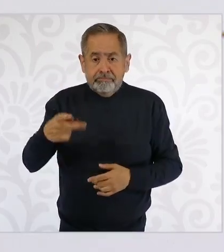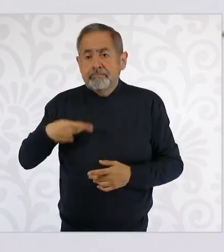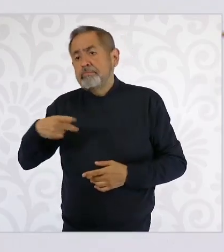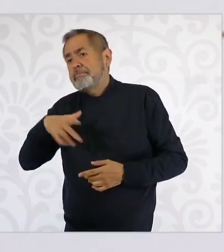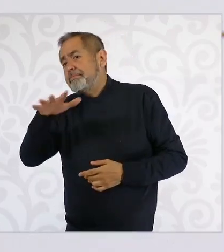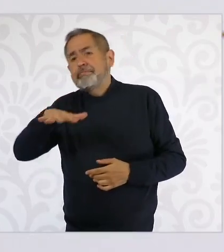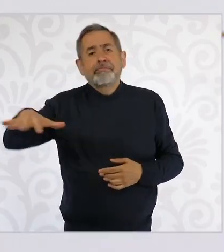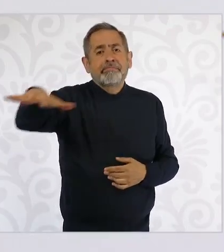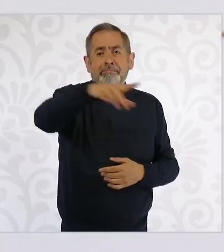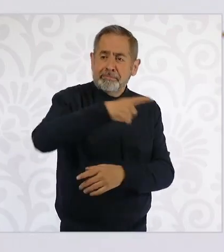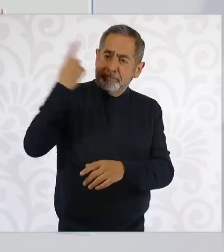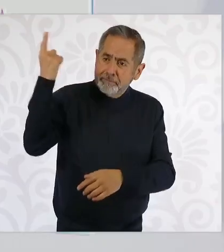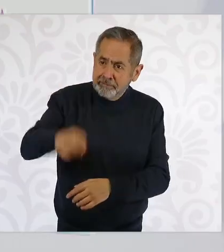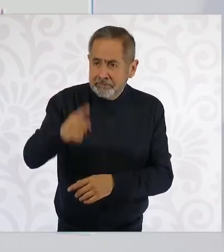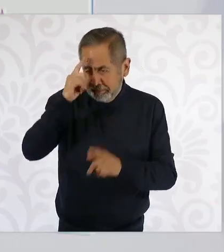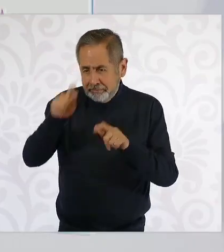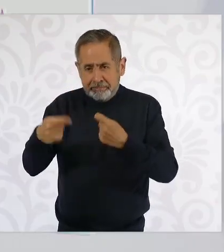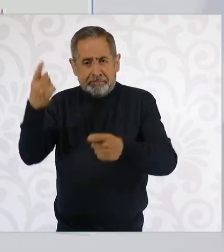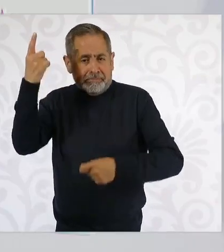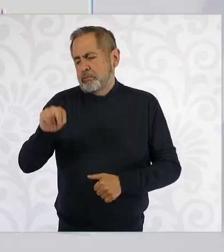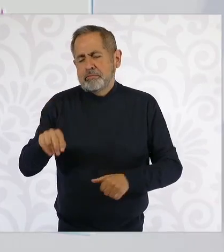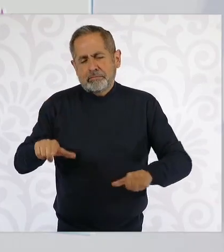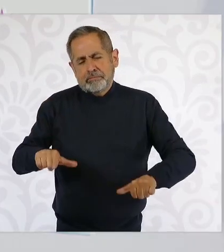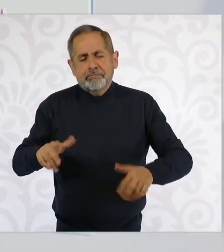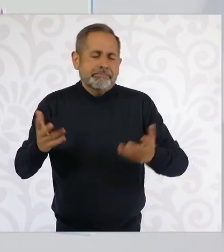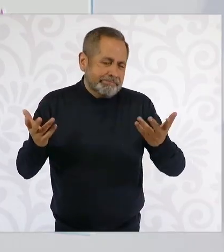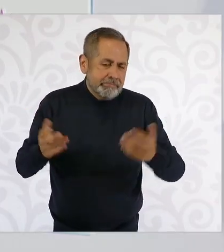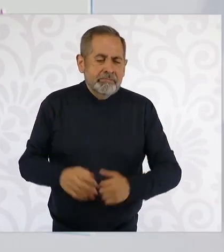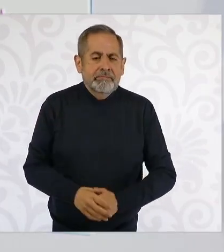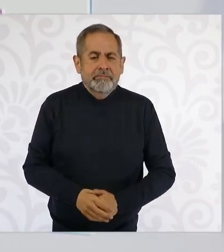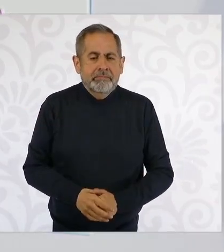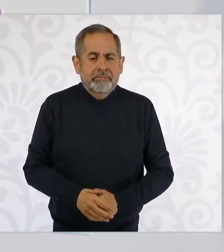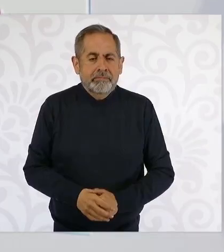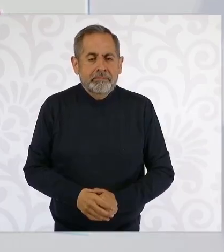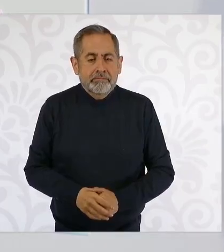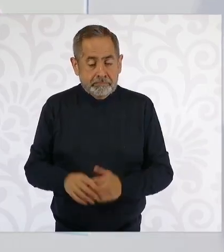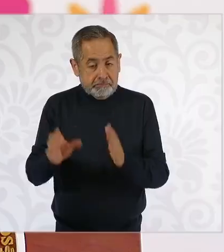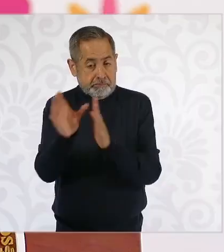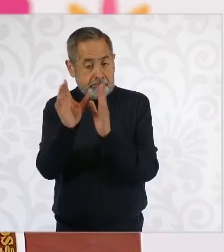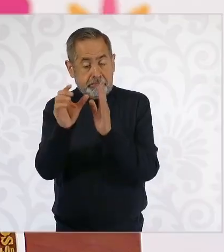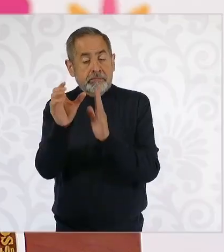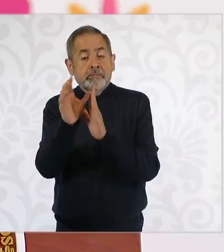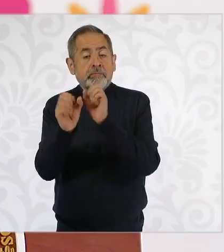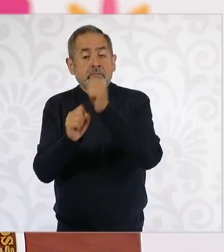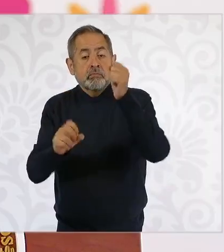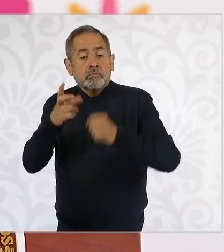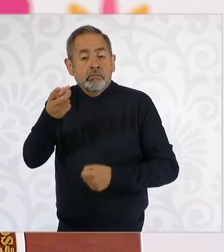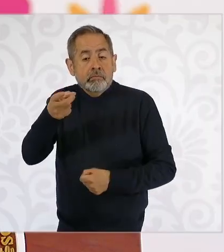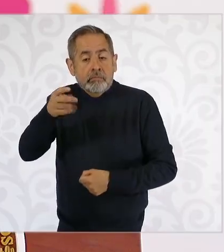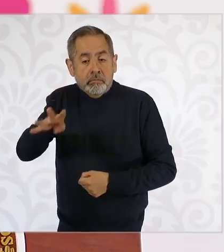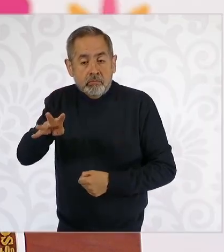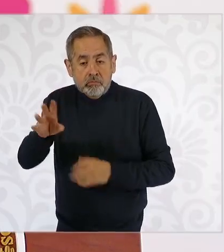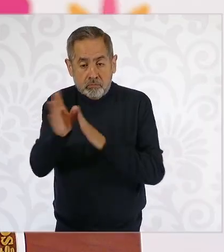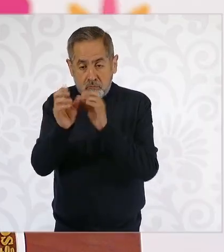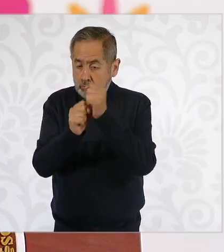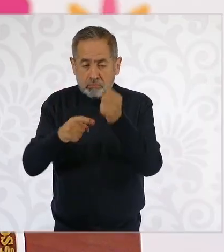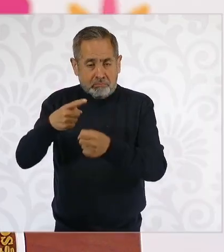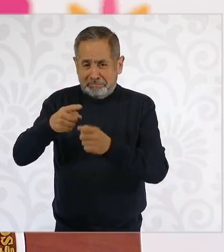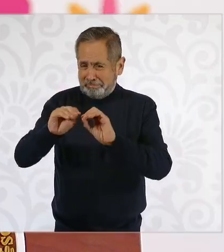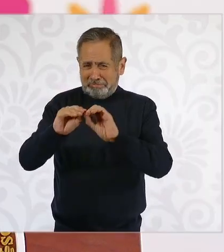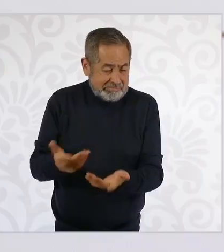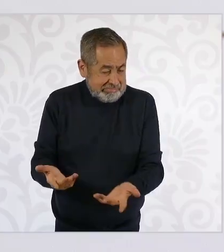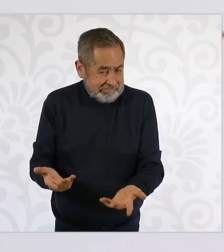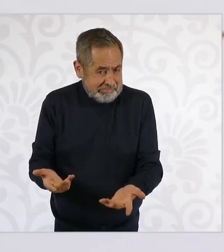el pueblo y para el pueblo, lo dijo Lincoln. El 39 constitucional es claro sobre la soberanía.